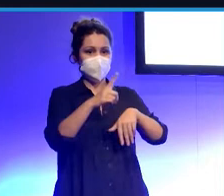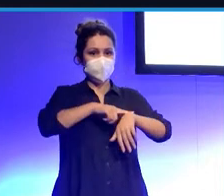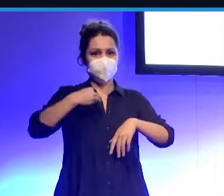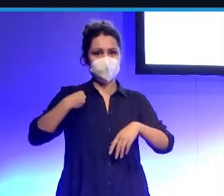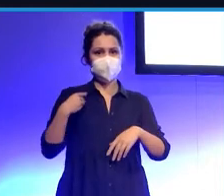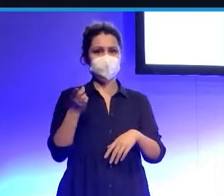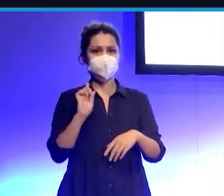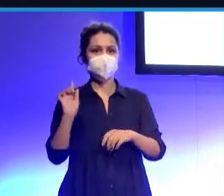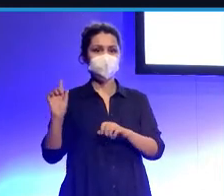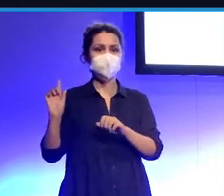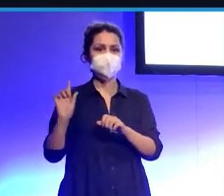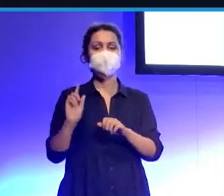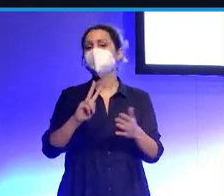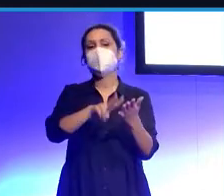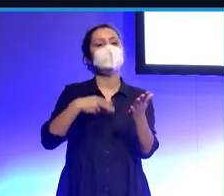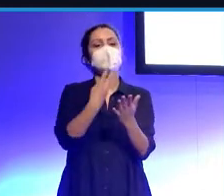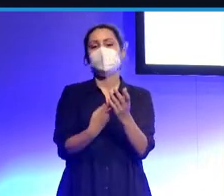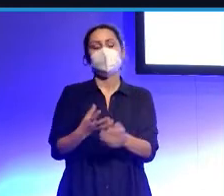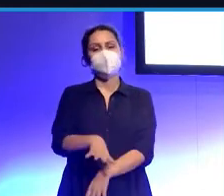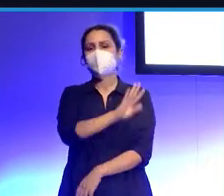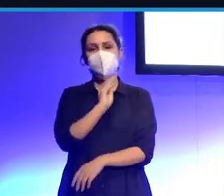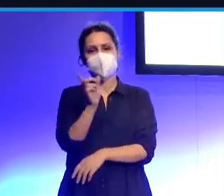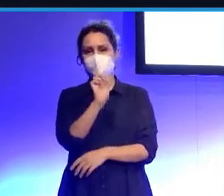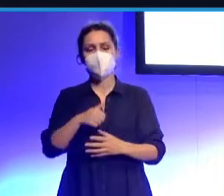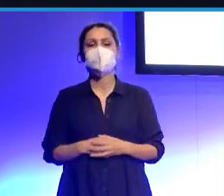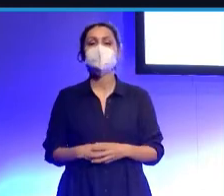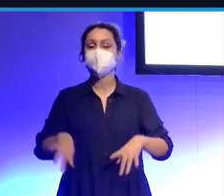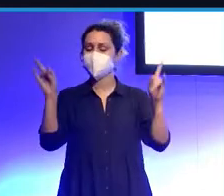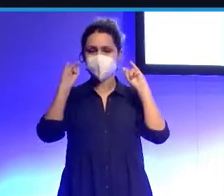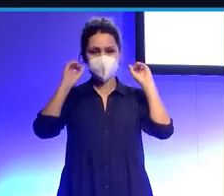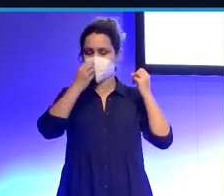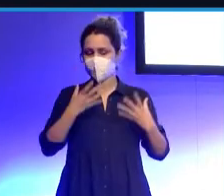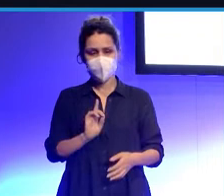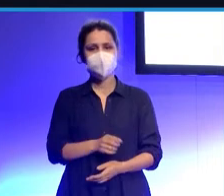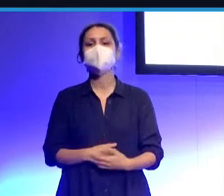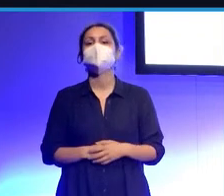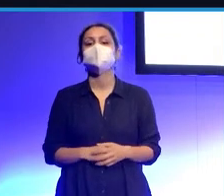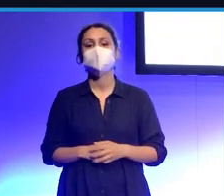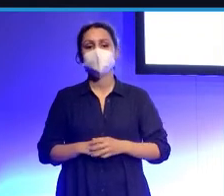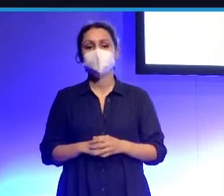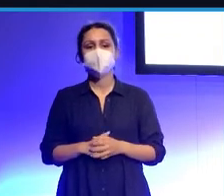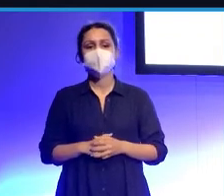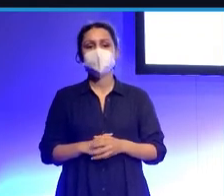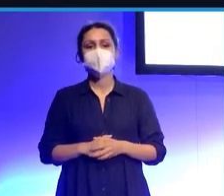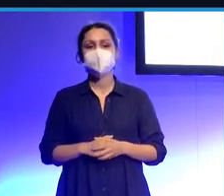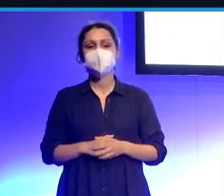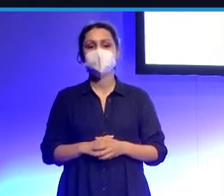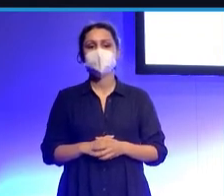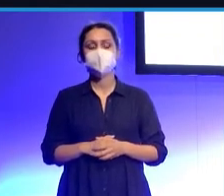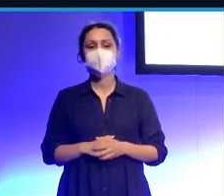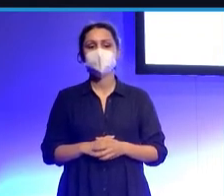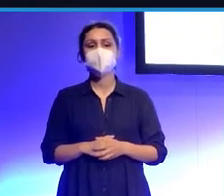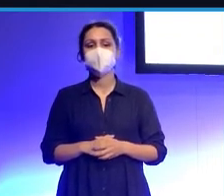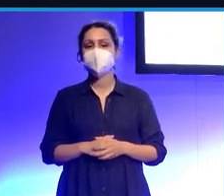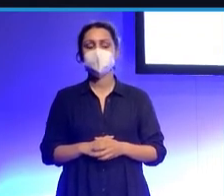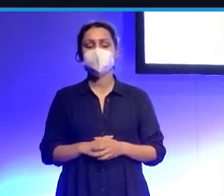sustrae, ¿no?, todas las características físicas de los jugadores, solo les pinta de un color u de otro si son de un equipo u de otro, y a partir de ahí pues